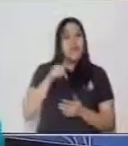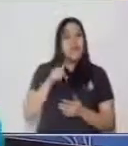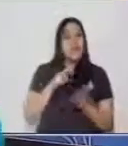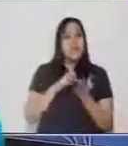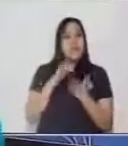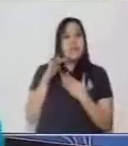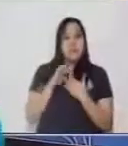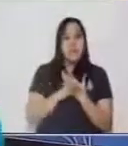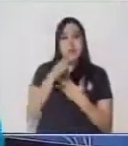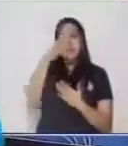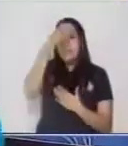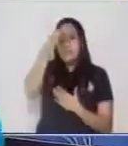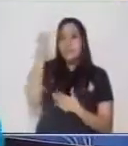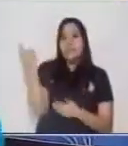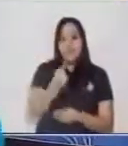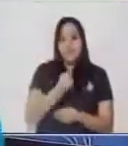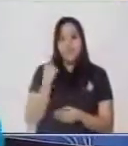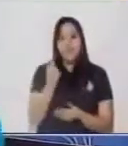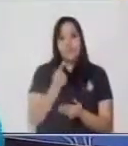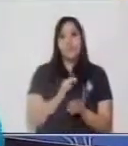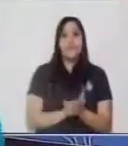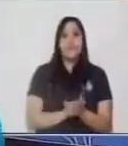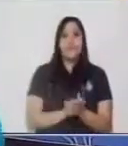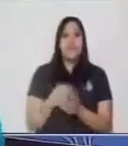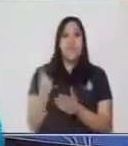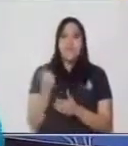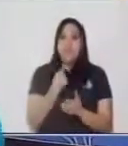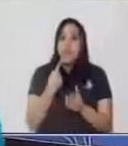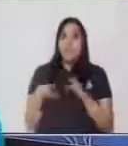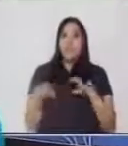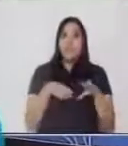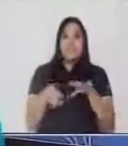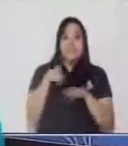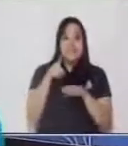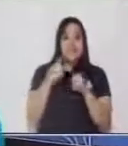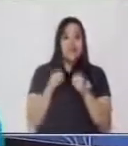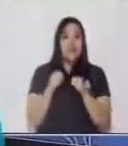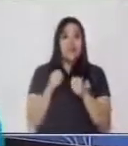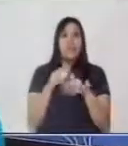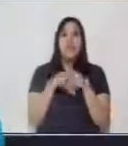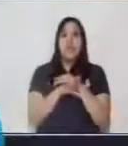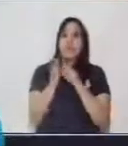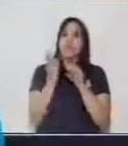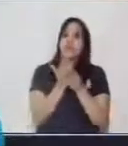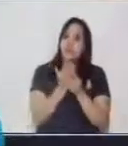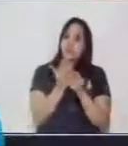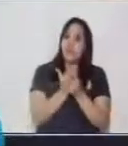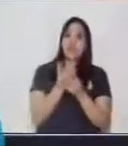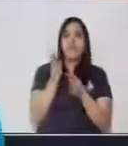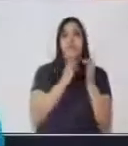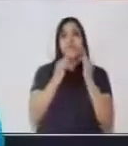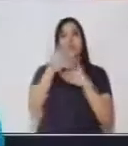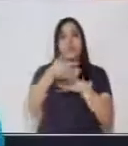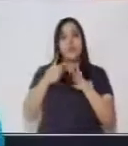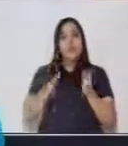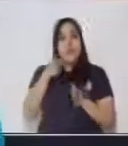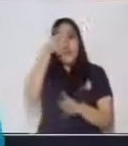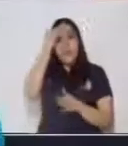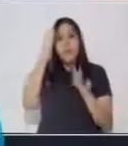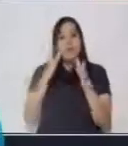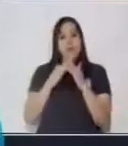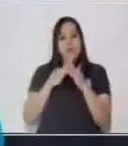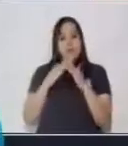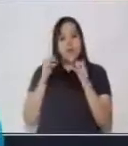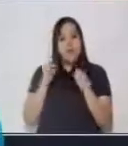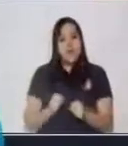educativos aprendemos todos. Todas las actividades que realices, colócalas en tu caja o en tu portafolio de Aprendo en Casa para